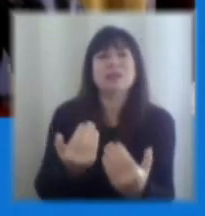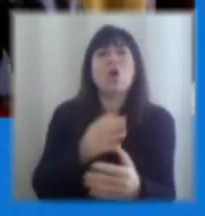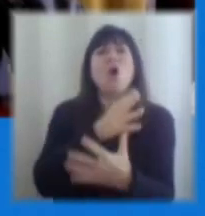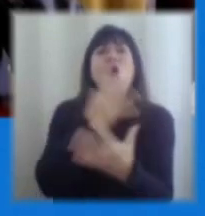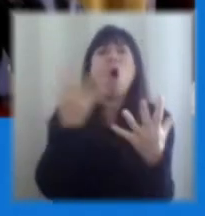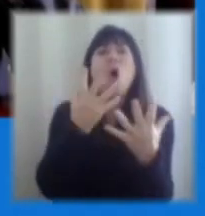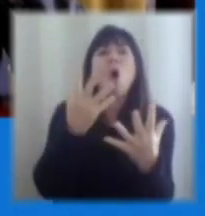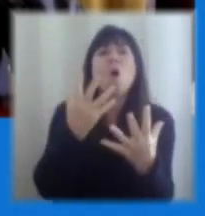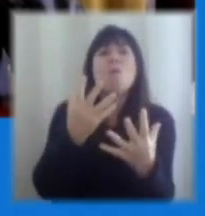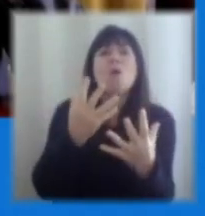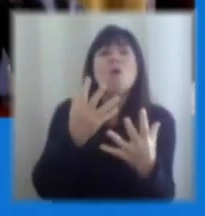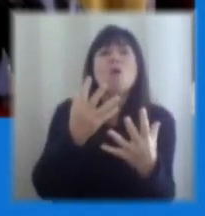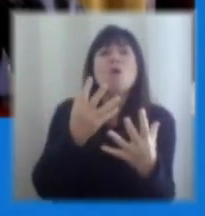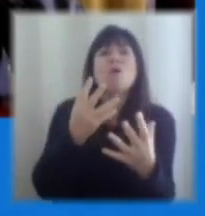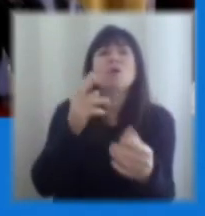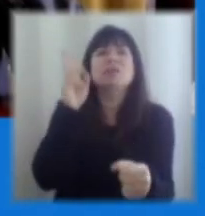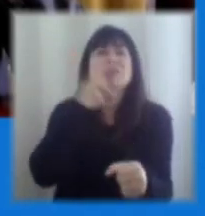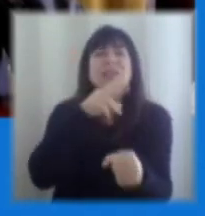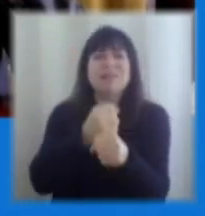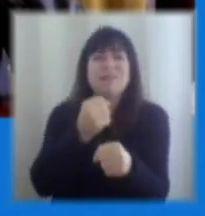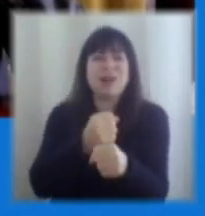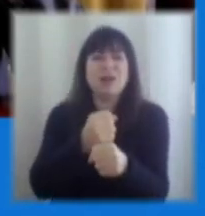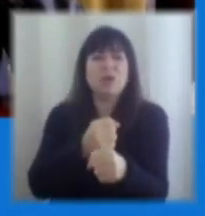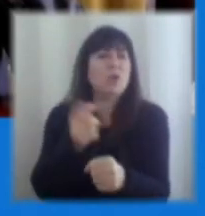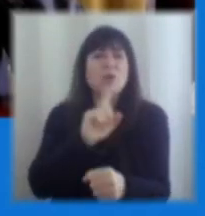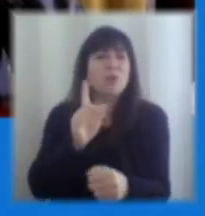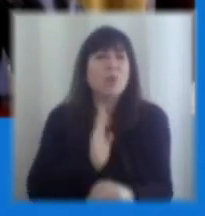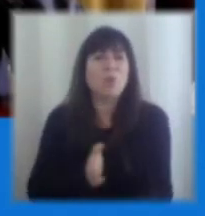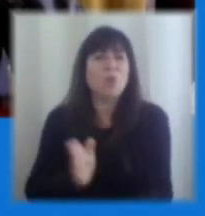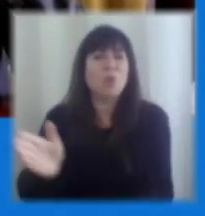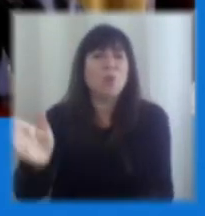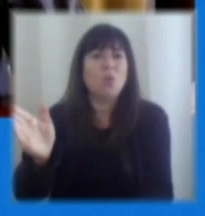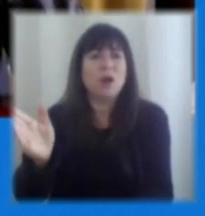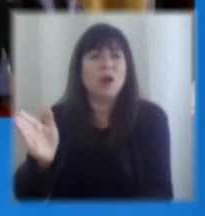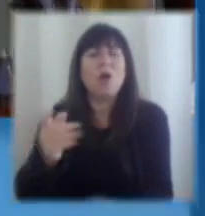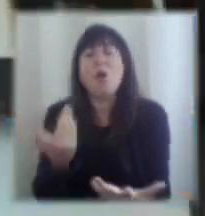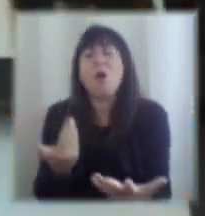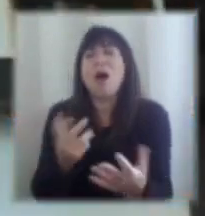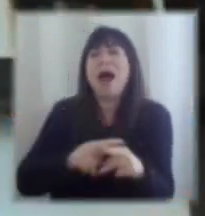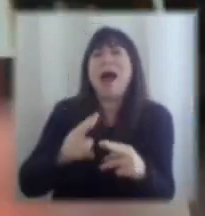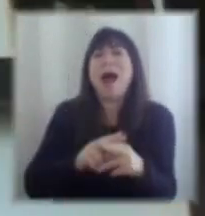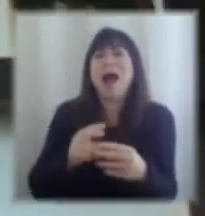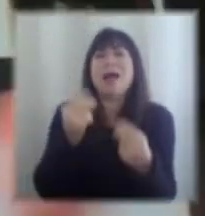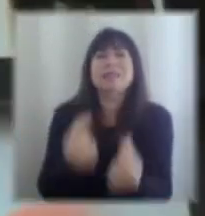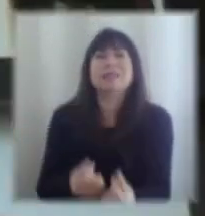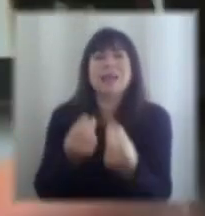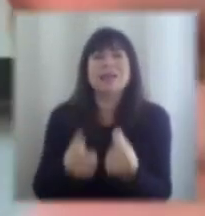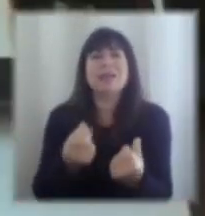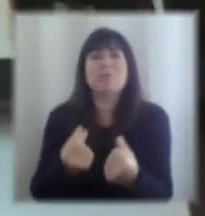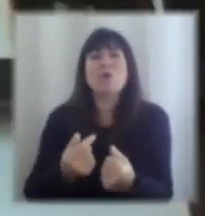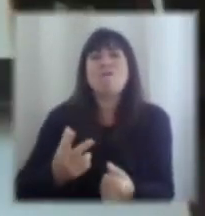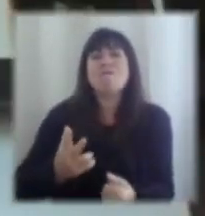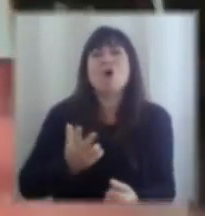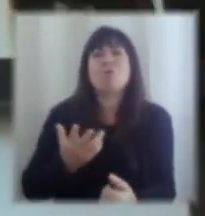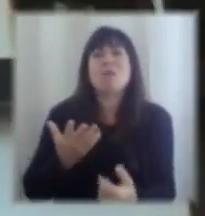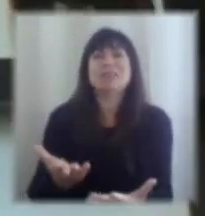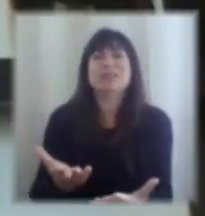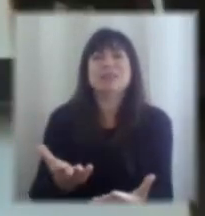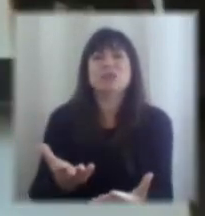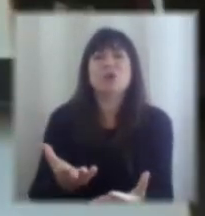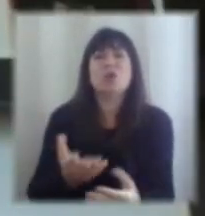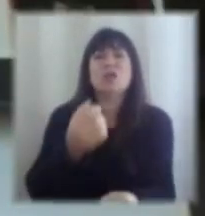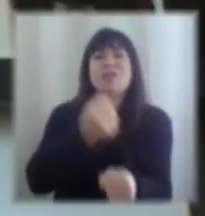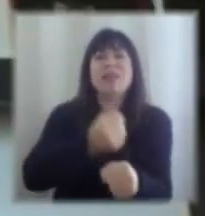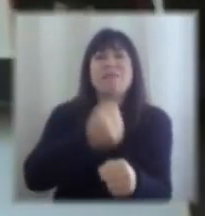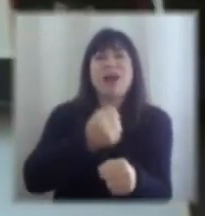empleo tenga un poquito proyección de largo plazo a través de una reconversión, a través de un incentivo a la formalización de los empleadores pequeños, etcétera.